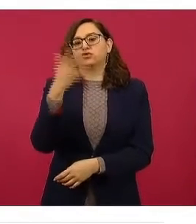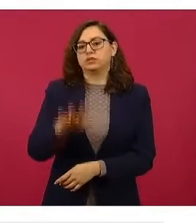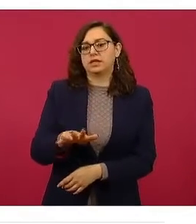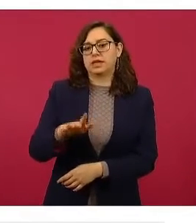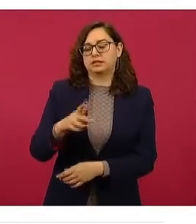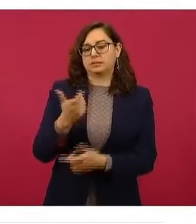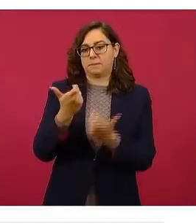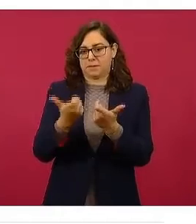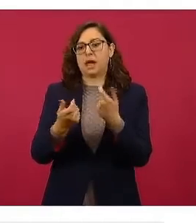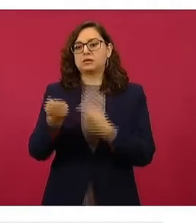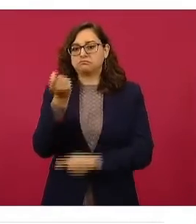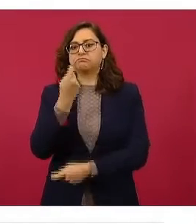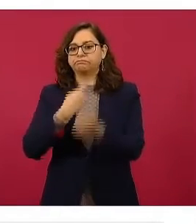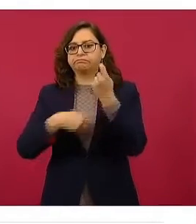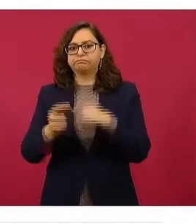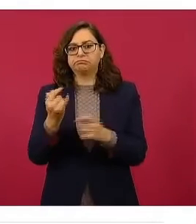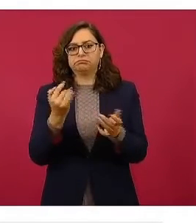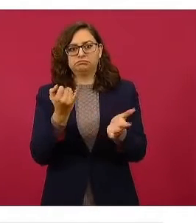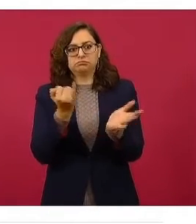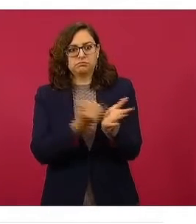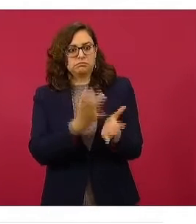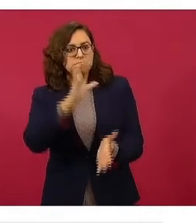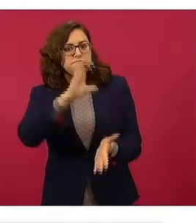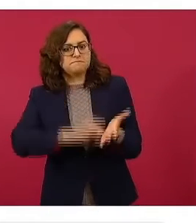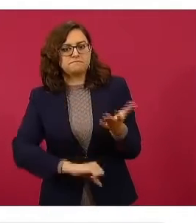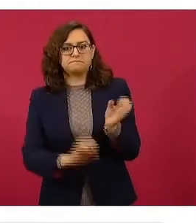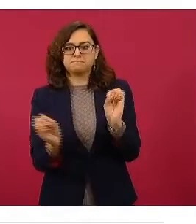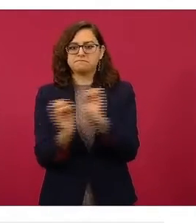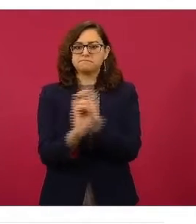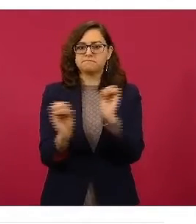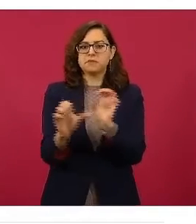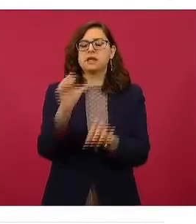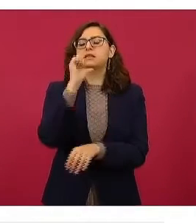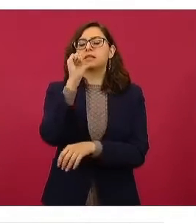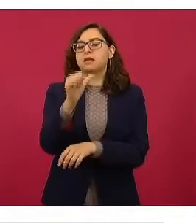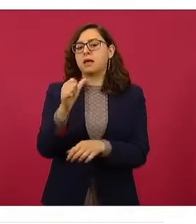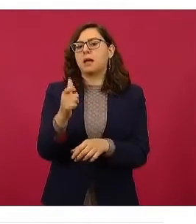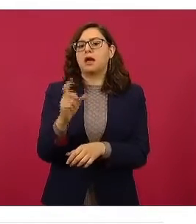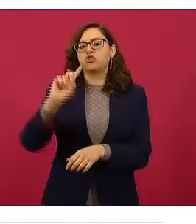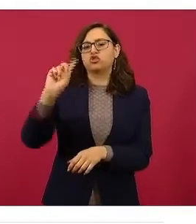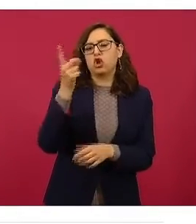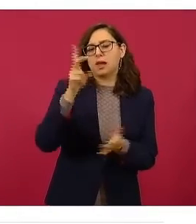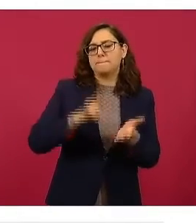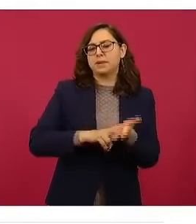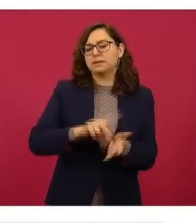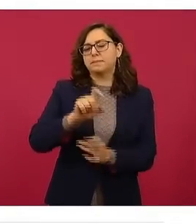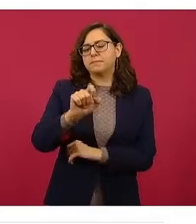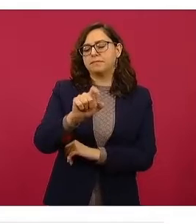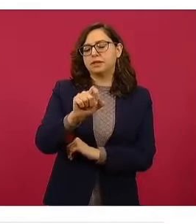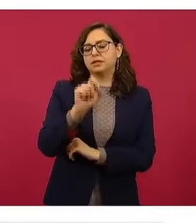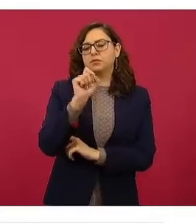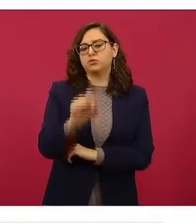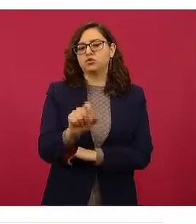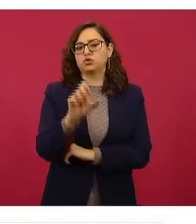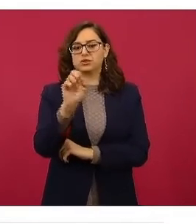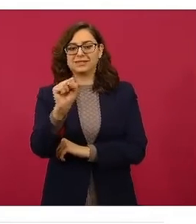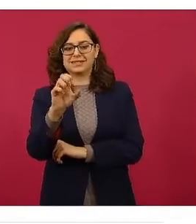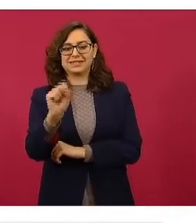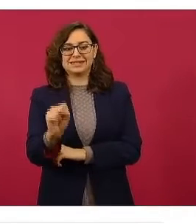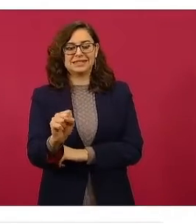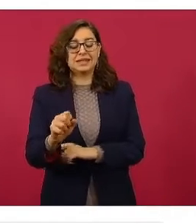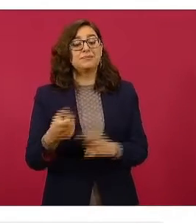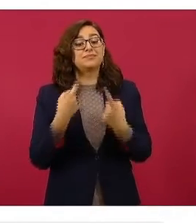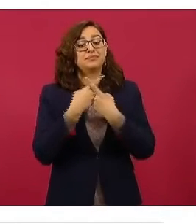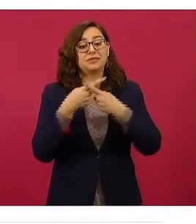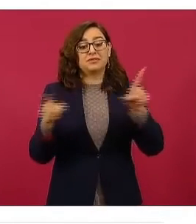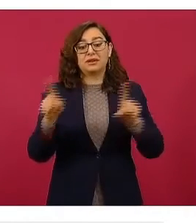el tipo cambiario, un promedio de 20 pesos con 60 centavos por dólar. Mientras que la